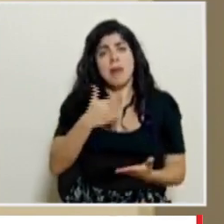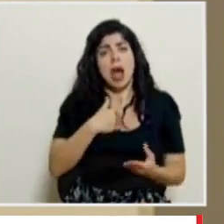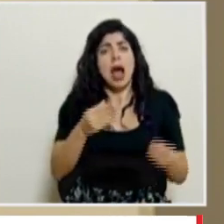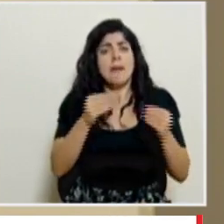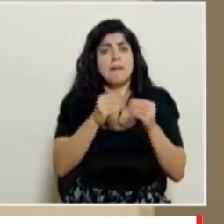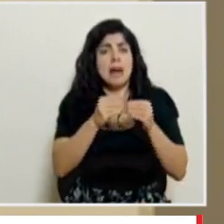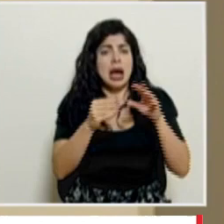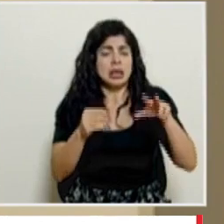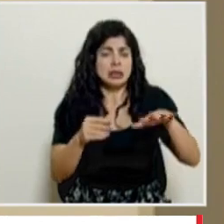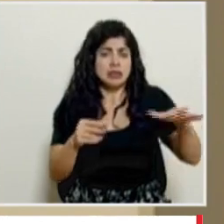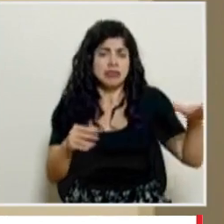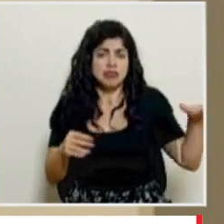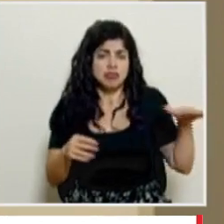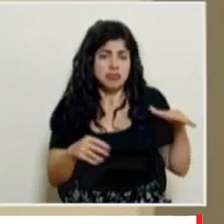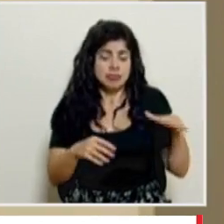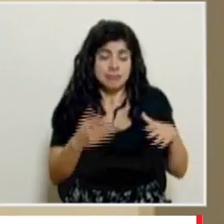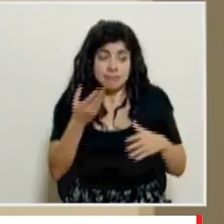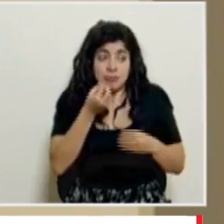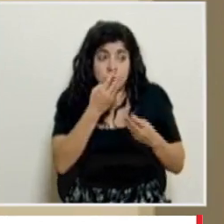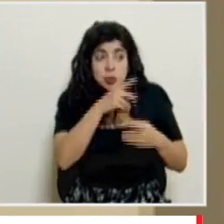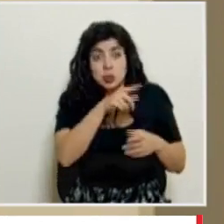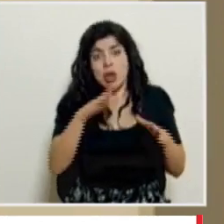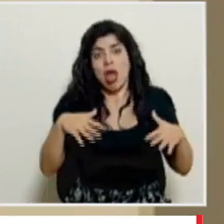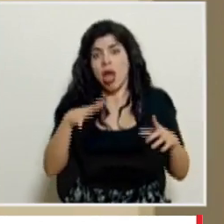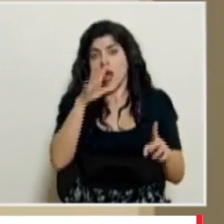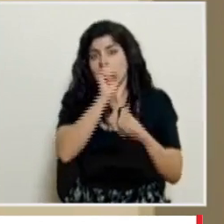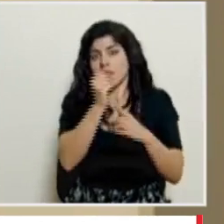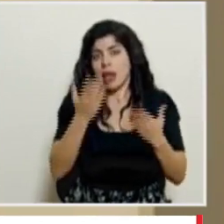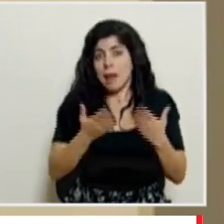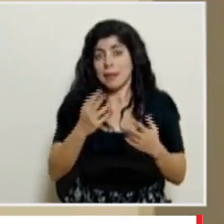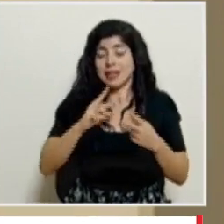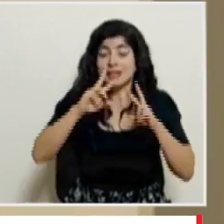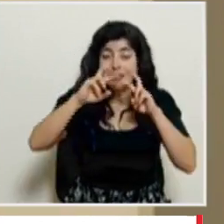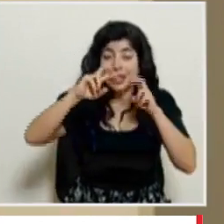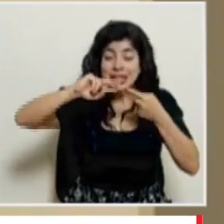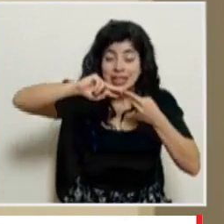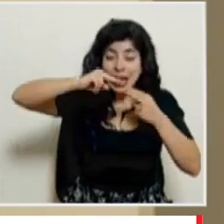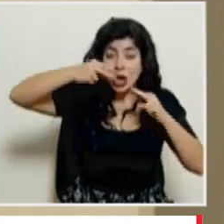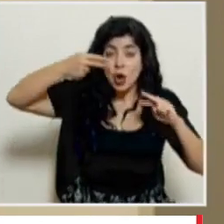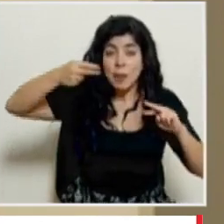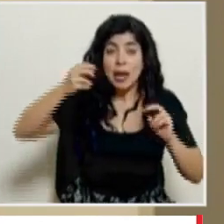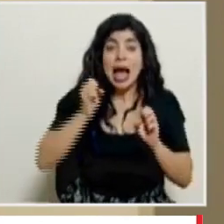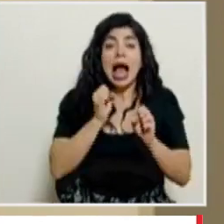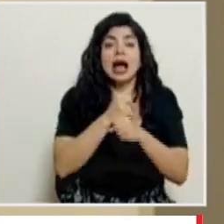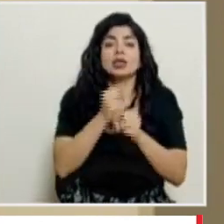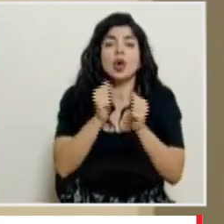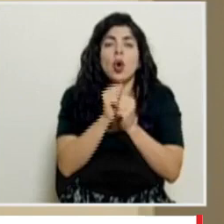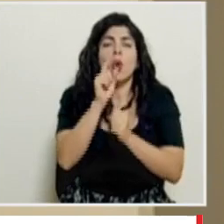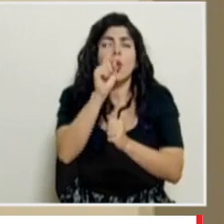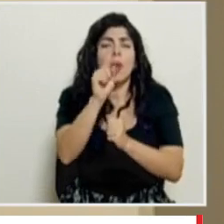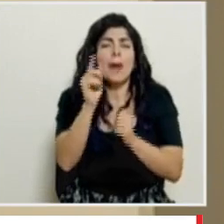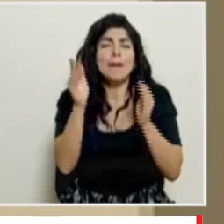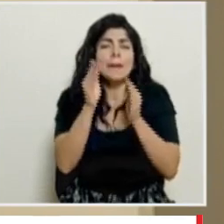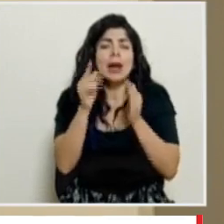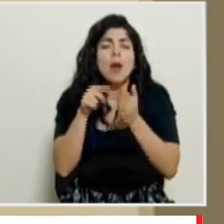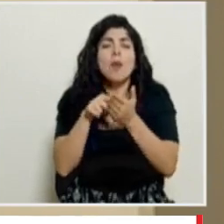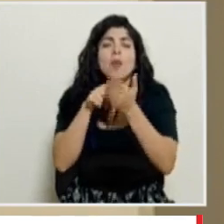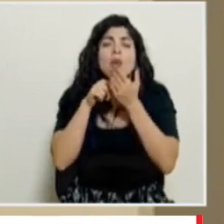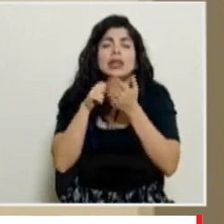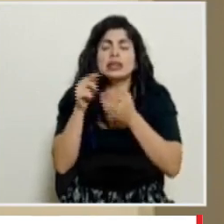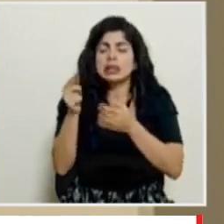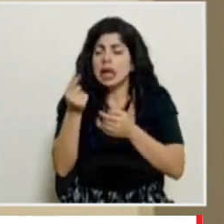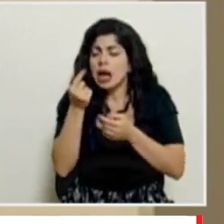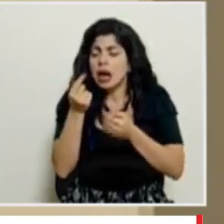más que no necesariamente se detectan la vigilancia genómica justamente se hace con una muestra pequeñita para ver que se va